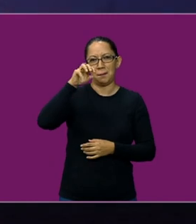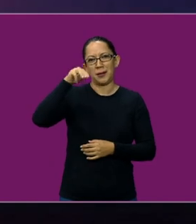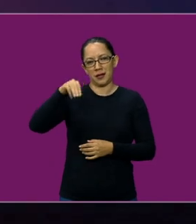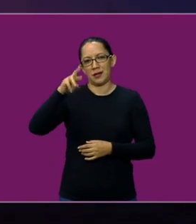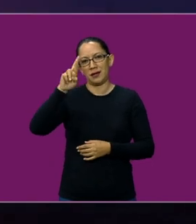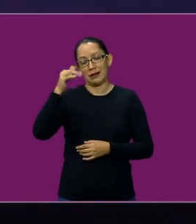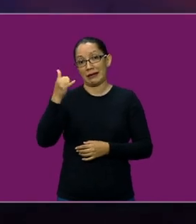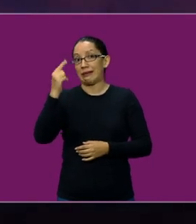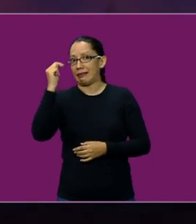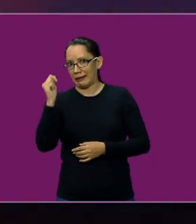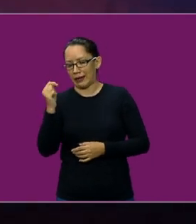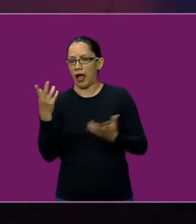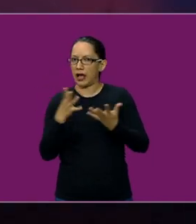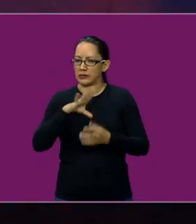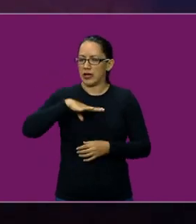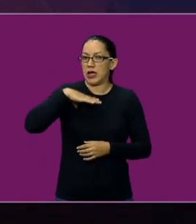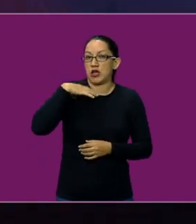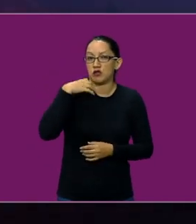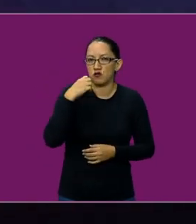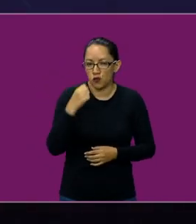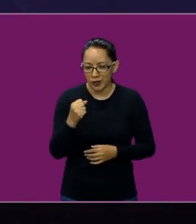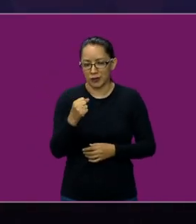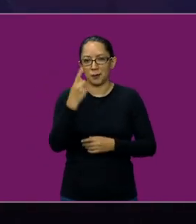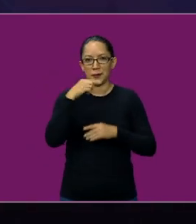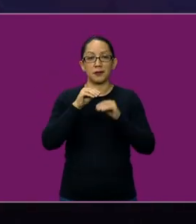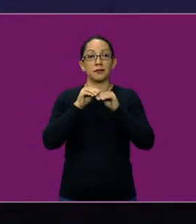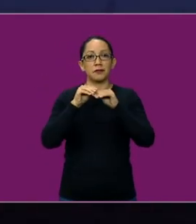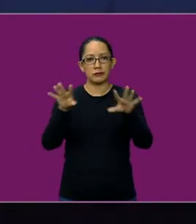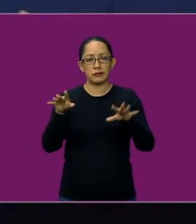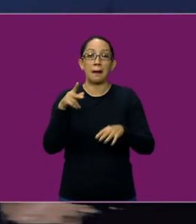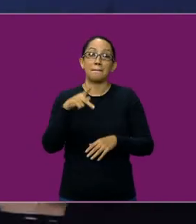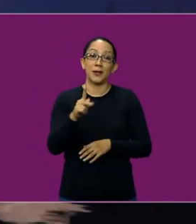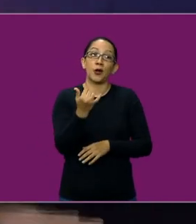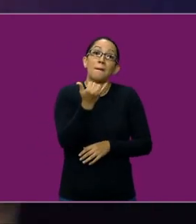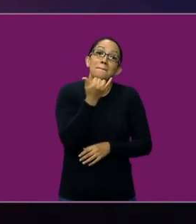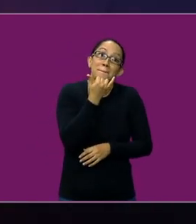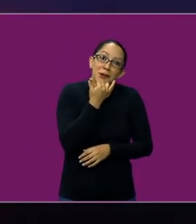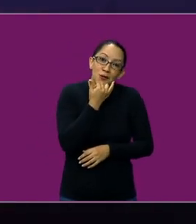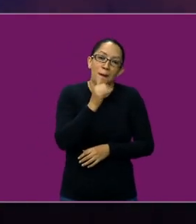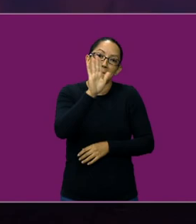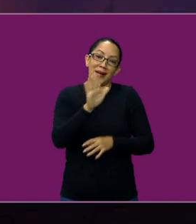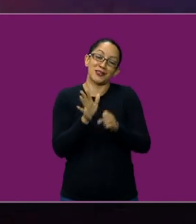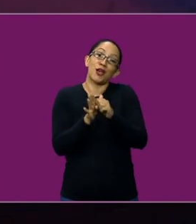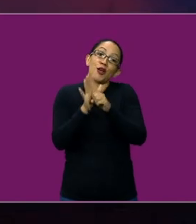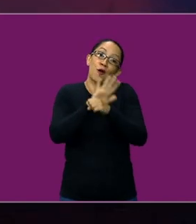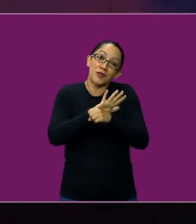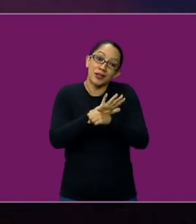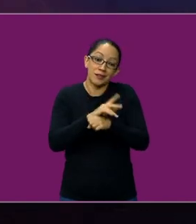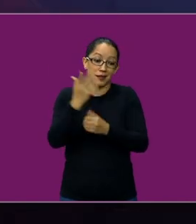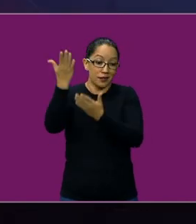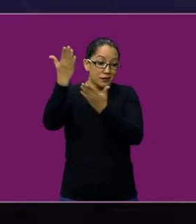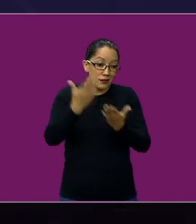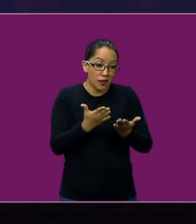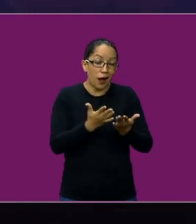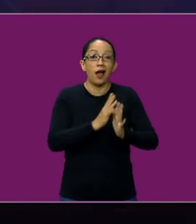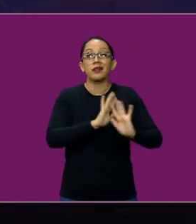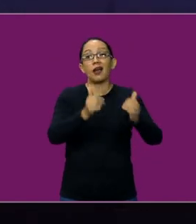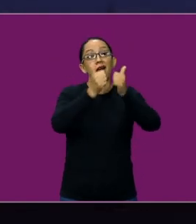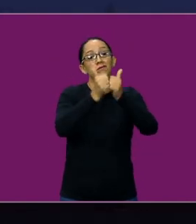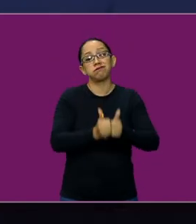llegaron, ahora sí que, perdón la comparación, pero como el COVID, llegaron para quedarse. Entonces, es necesario,